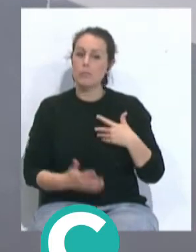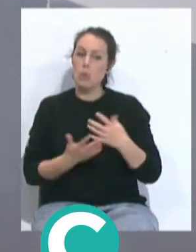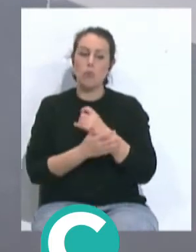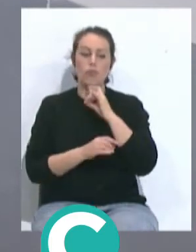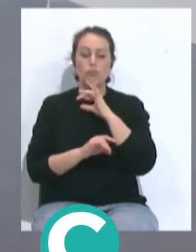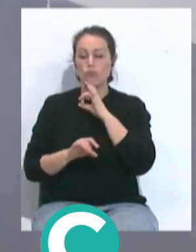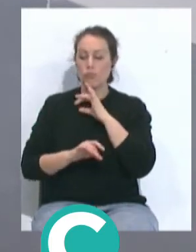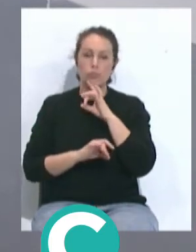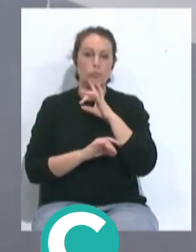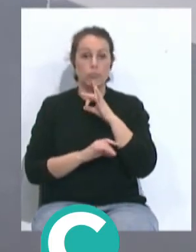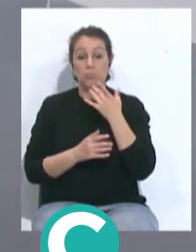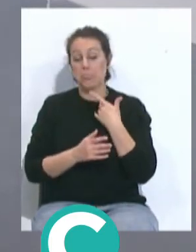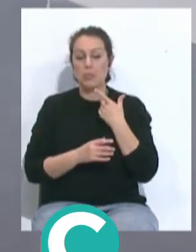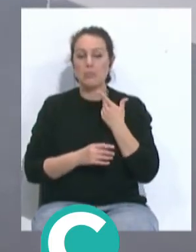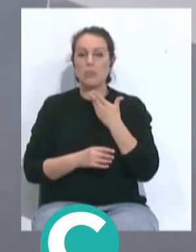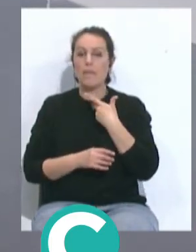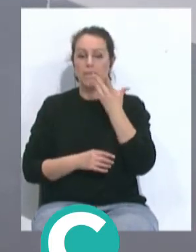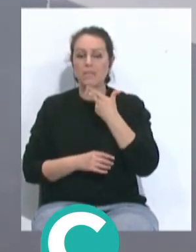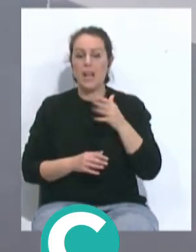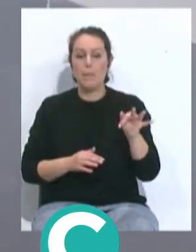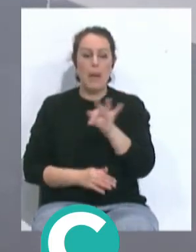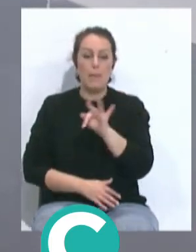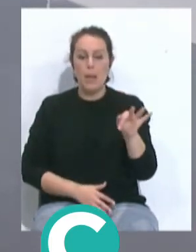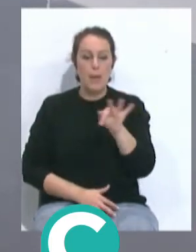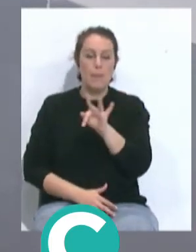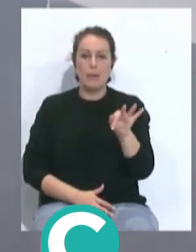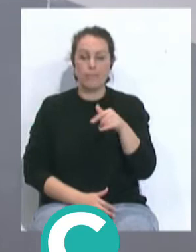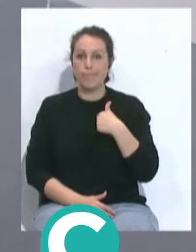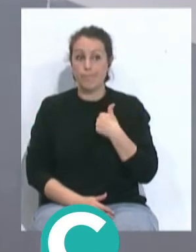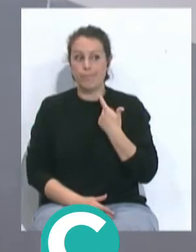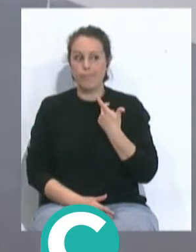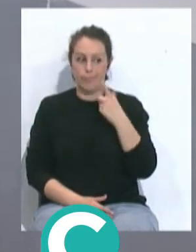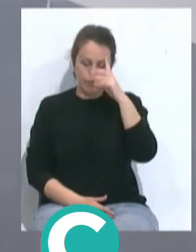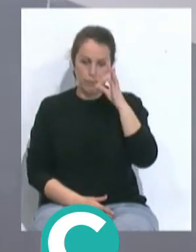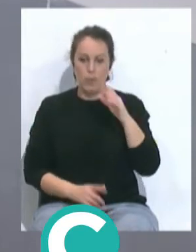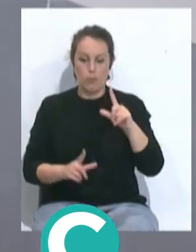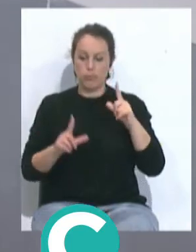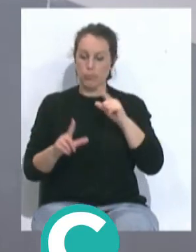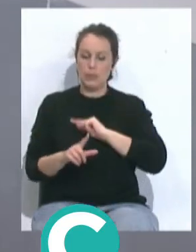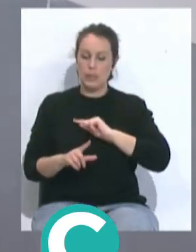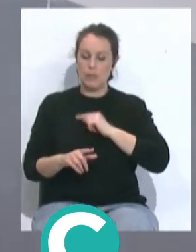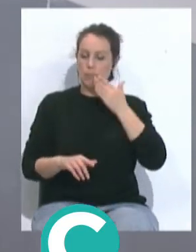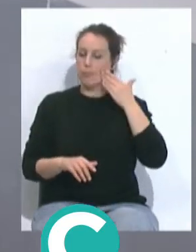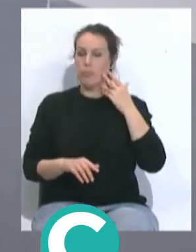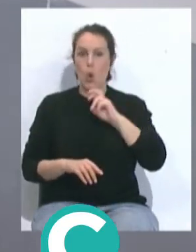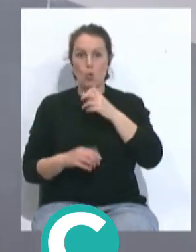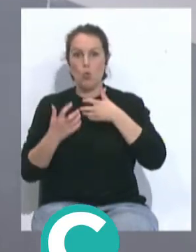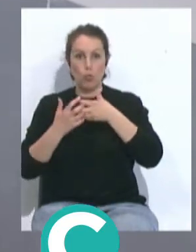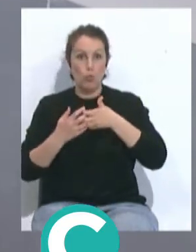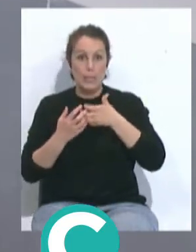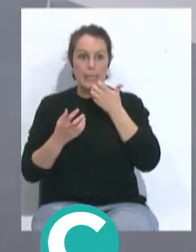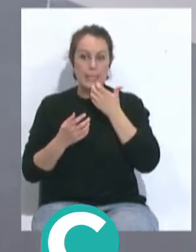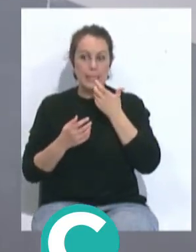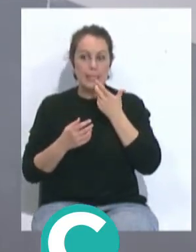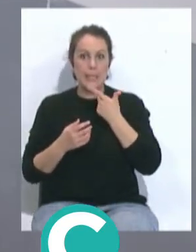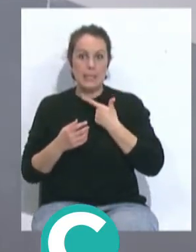contento y optan por esa opción. Yo creo más que haya, uno se siente realmente titular y el otro luche y después, si se gana el